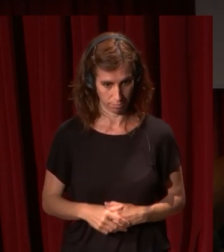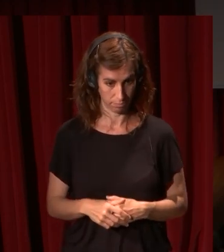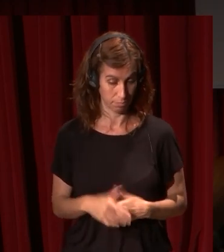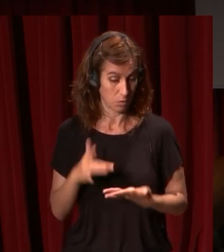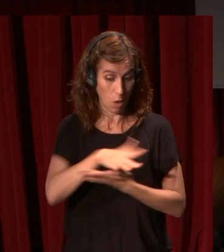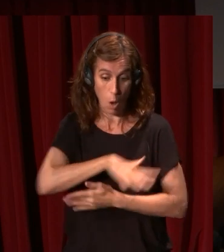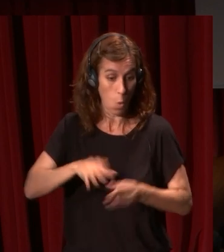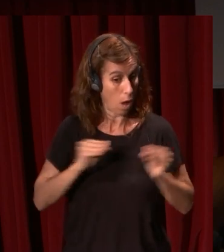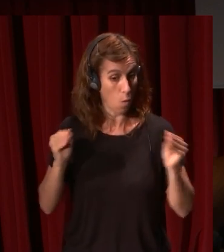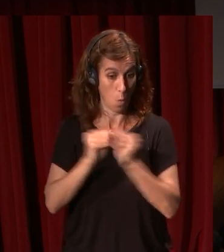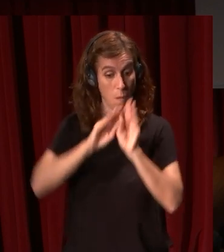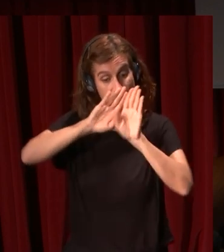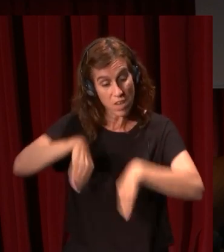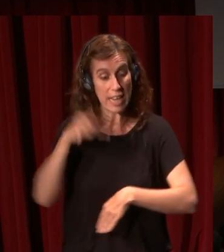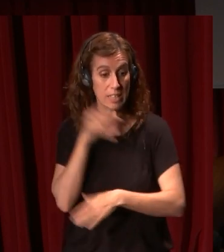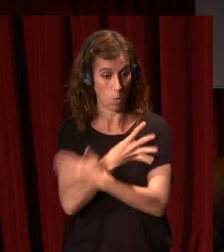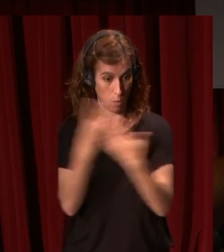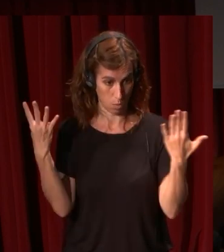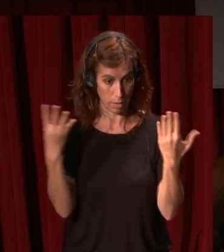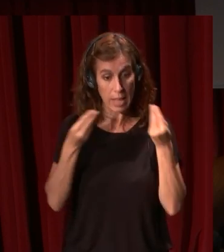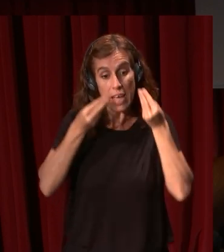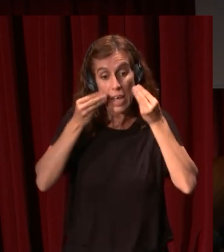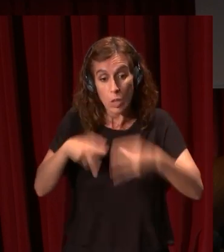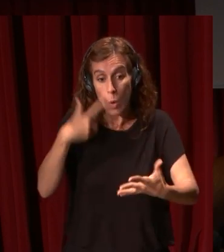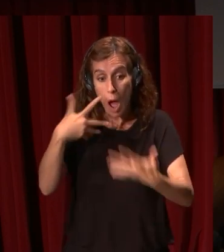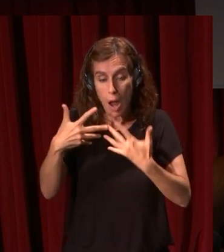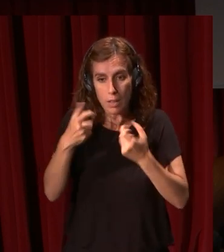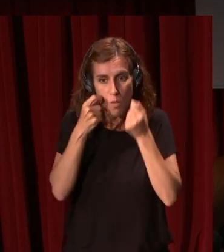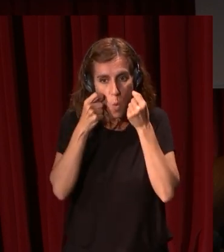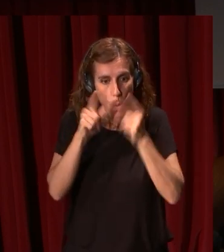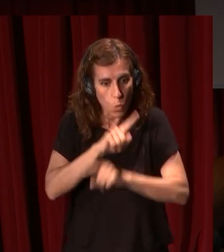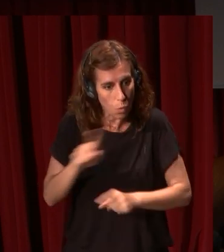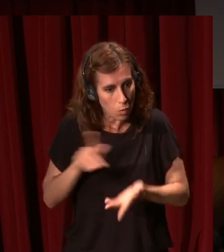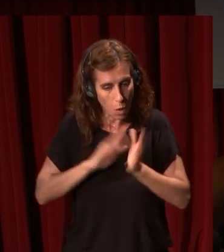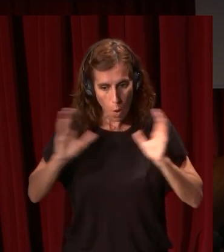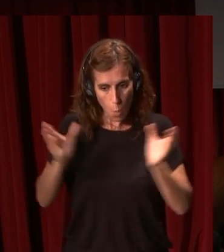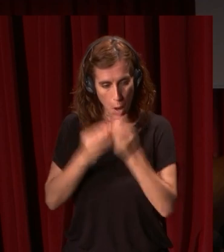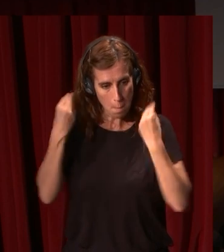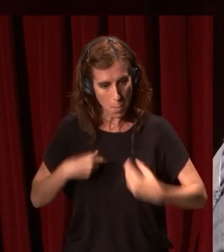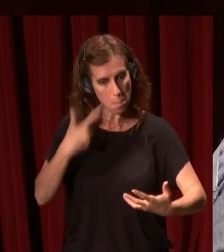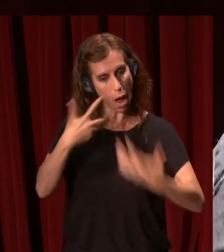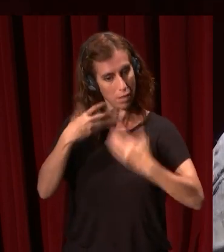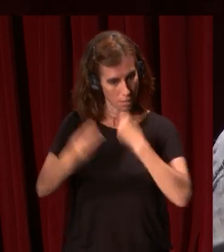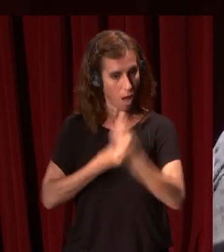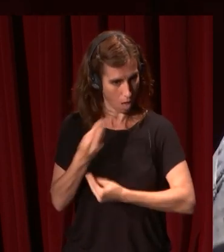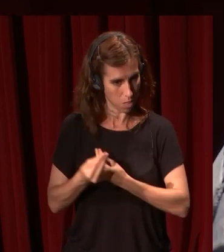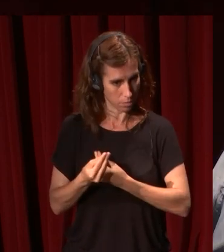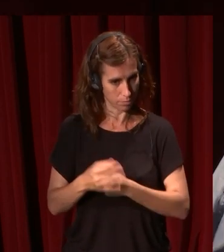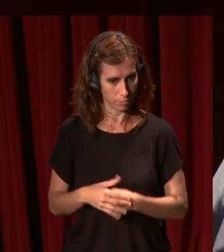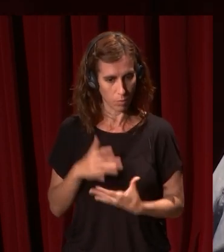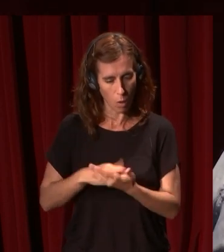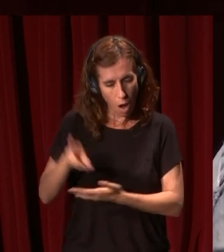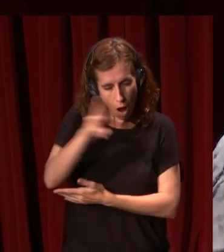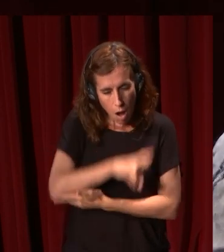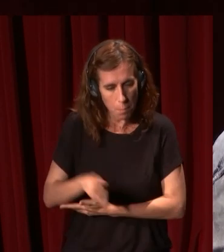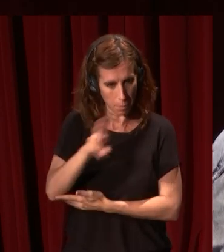realmente a final del XIX la historia del arte no se da cuenta de esta comunidad tanto como la hacen los artistas es curioso este insistir en